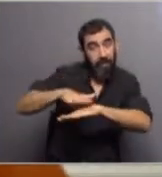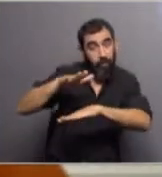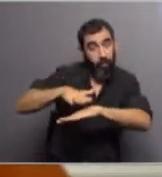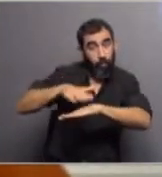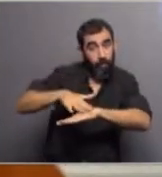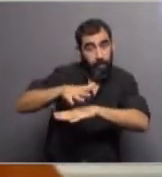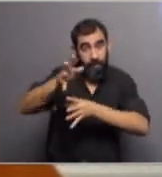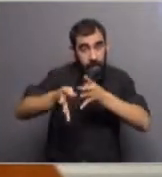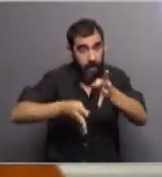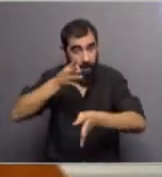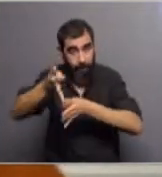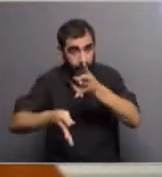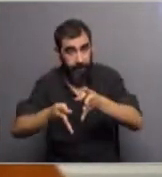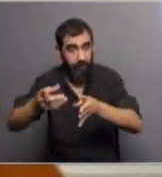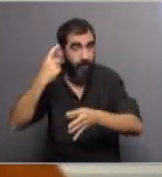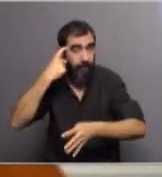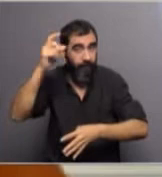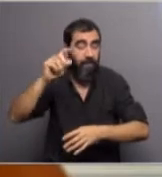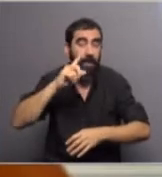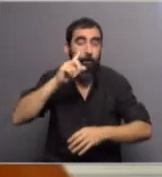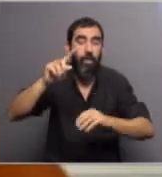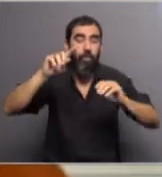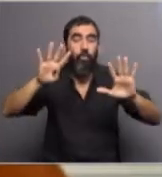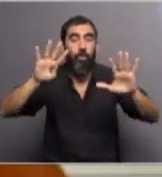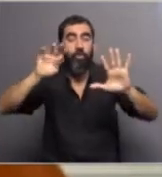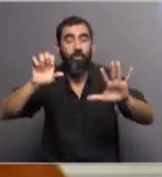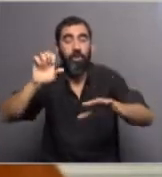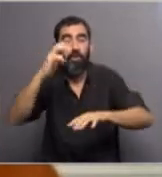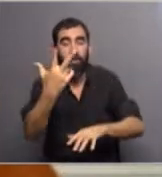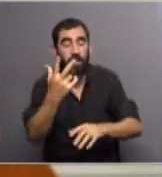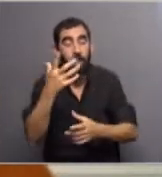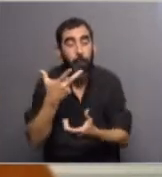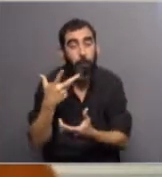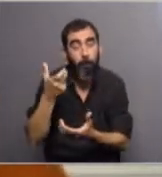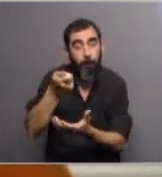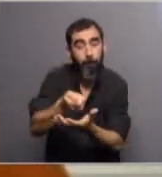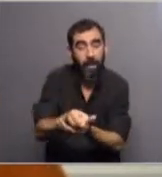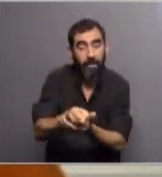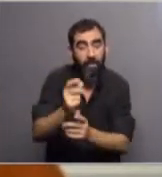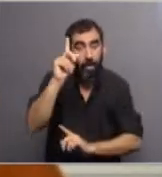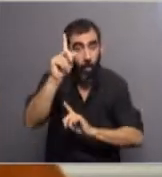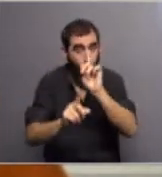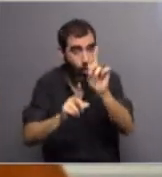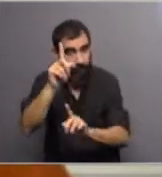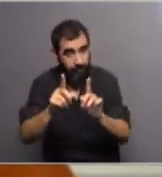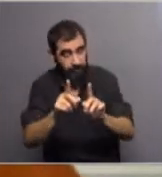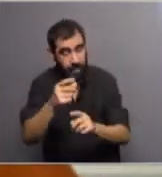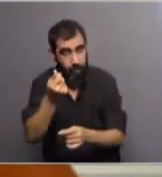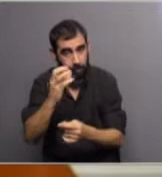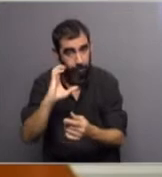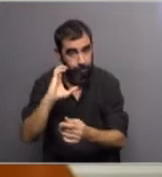este radiotelescopio que se creó en 1963 con dinero de la Universidad de Cornell, o sea que es un observatorio